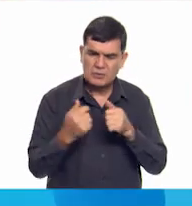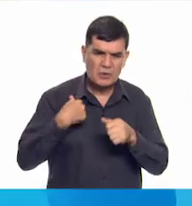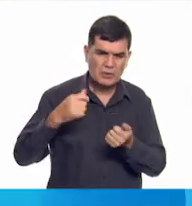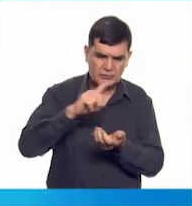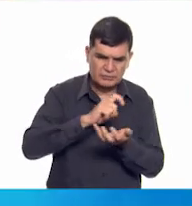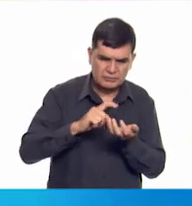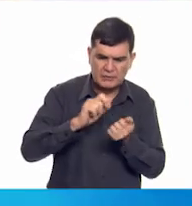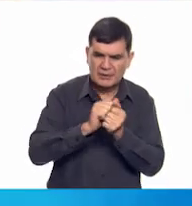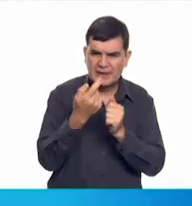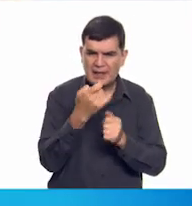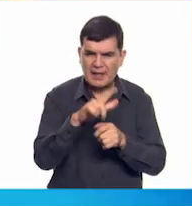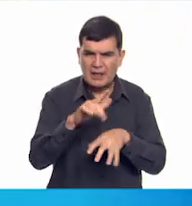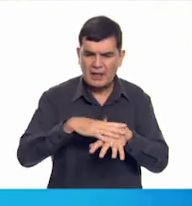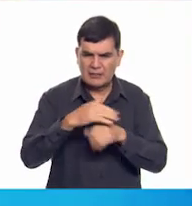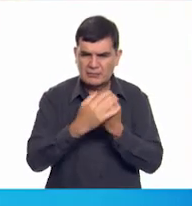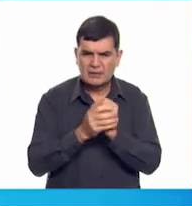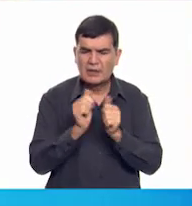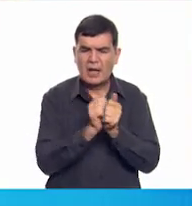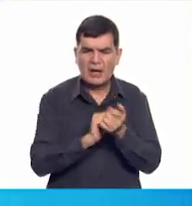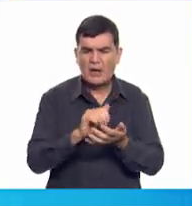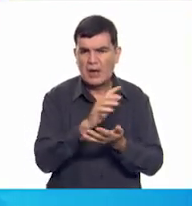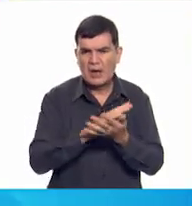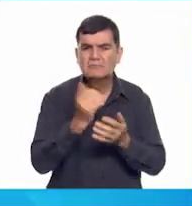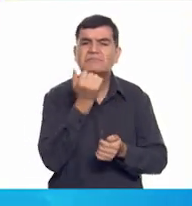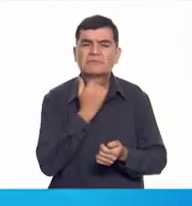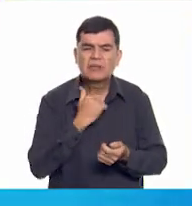desinfectante a base de agua y alcohol.